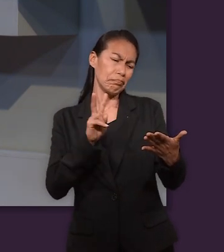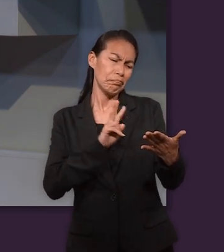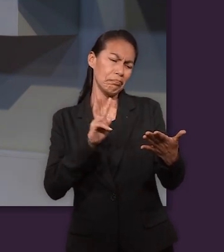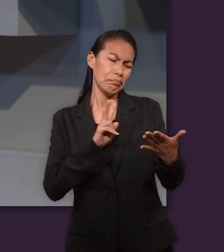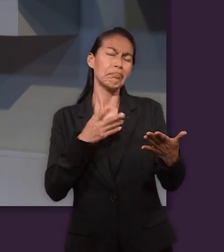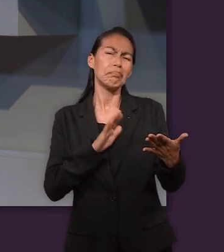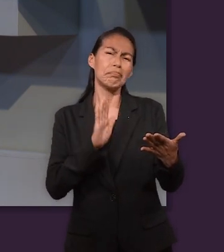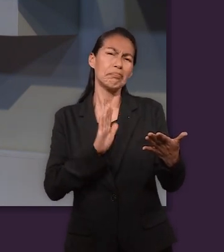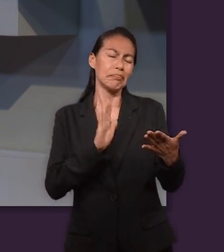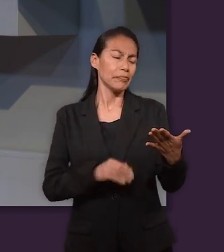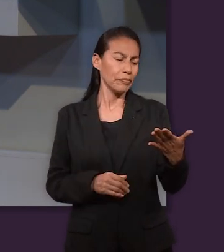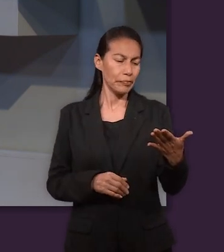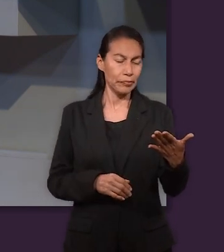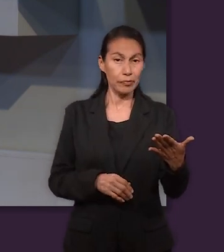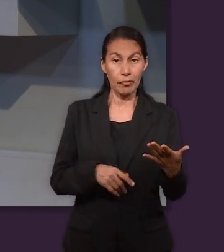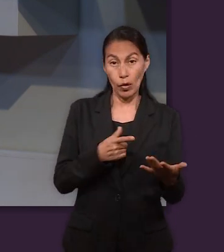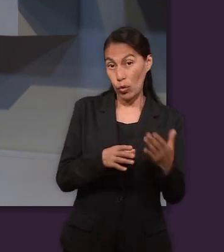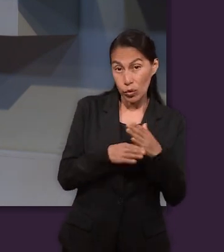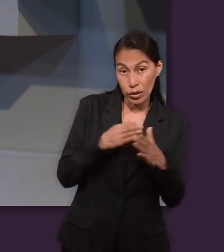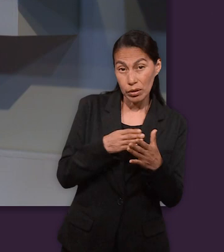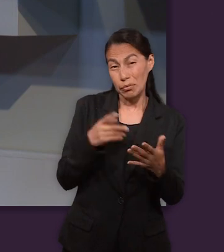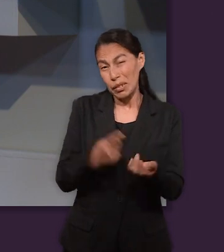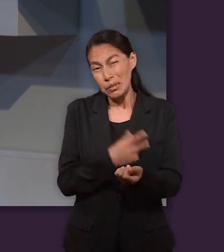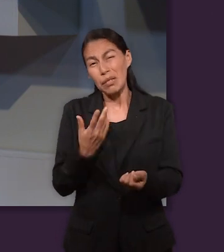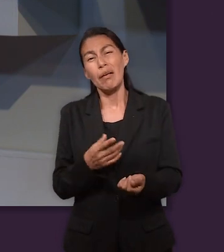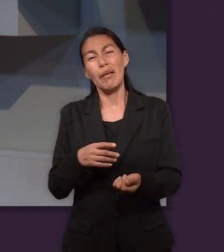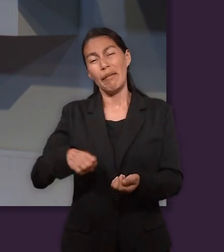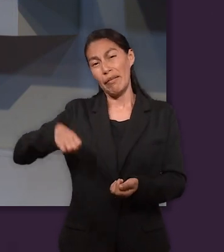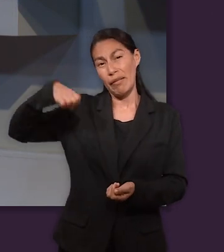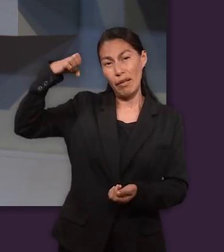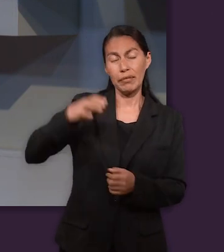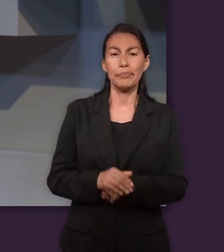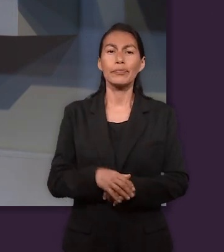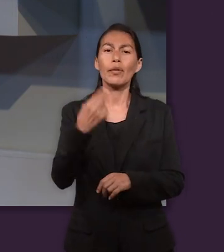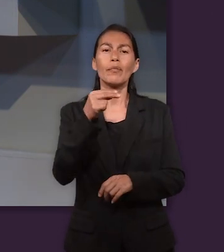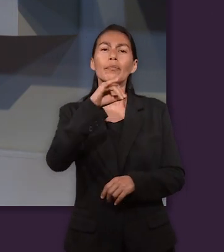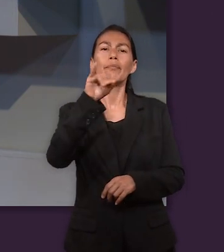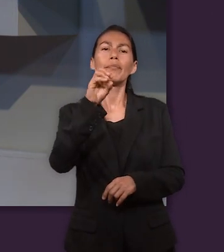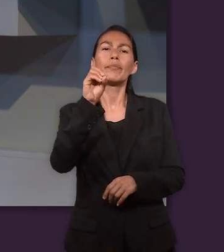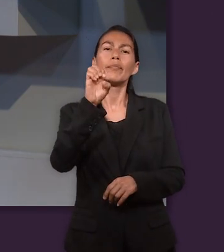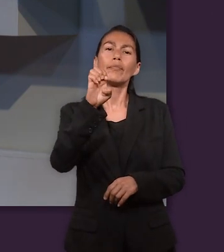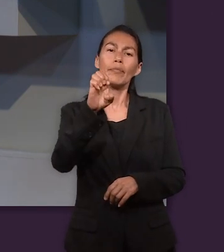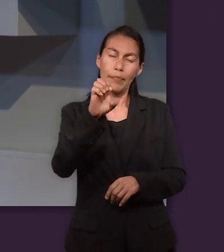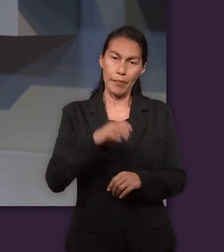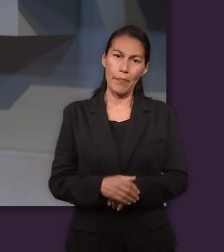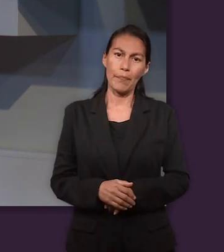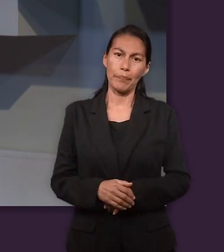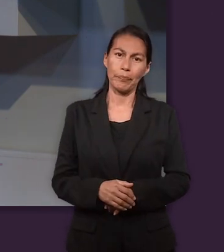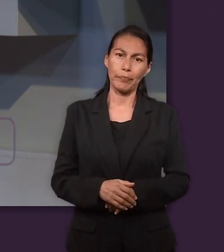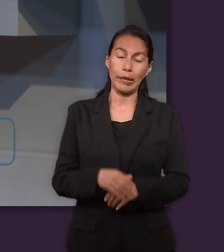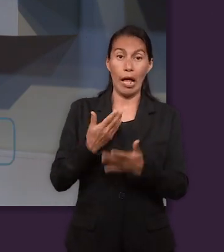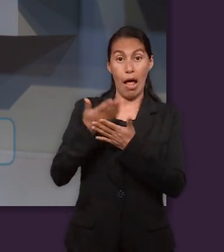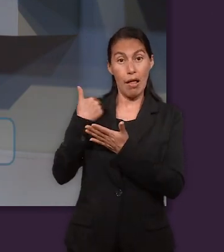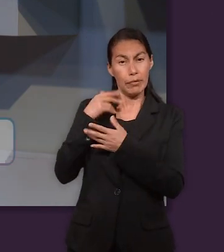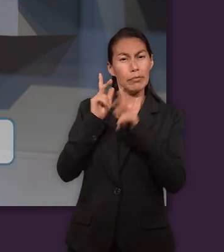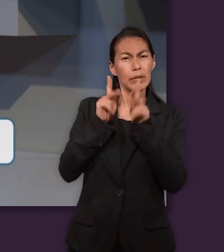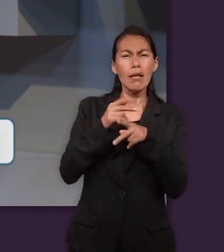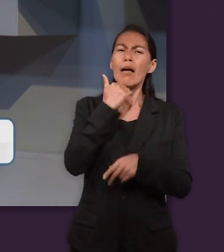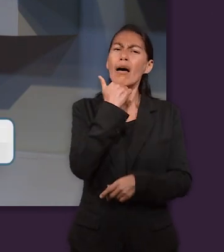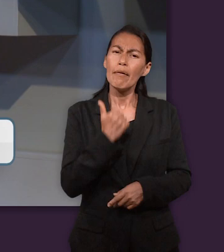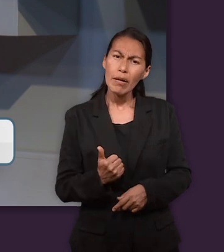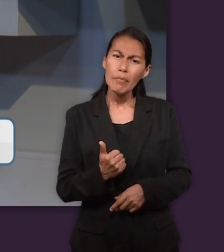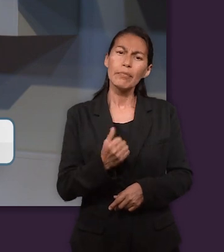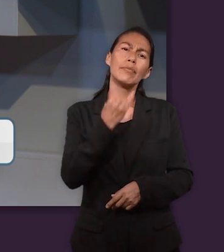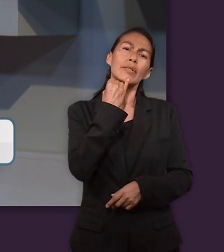identificar por el rango de edad, por el tipo de situaciones por las que pasó. Hoy vamos a estar hablando de José. Hemos estado hablando desde Abraham.